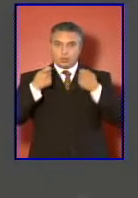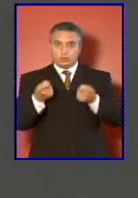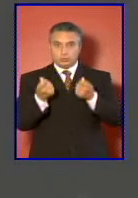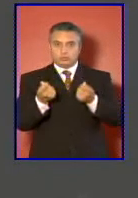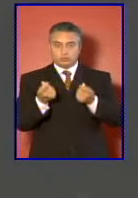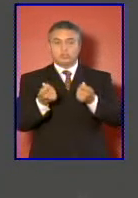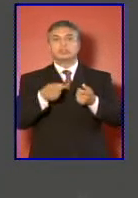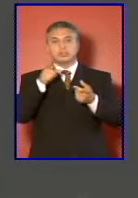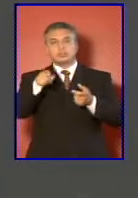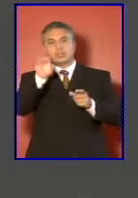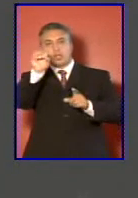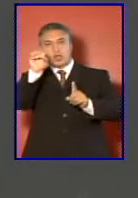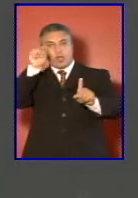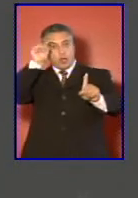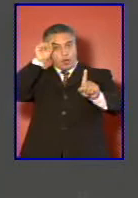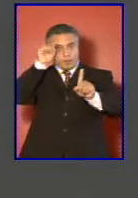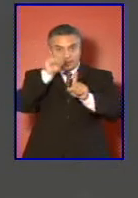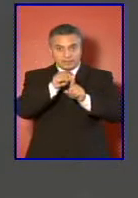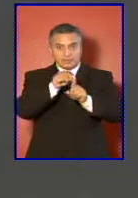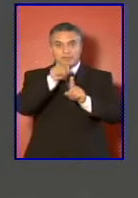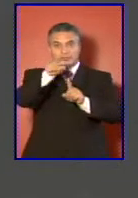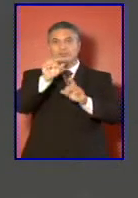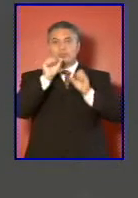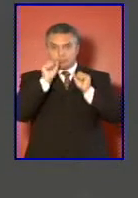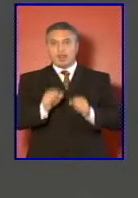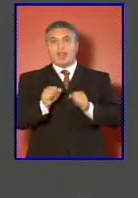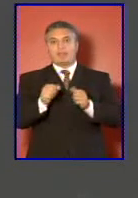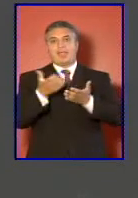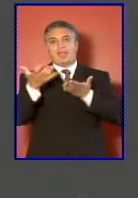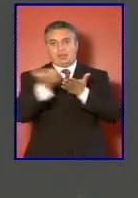este objetivo viable.